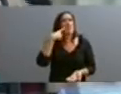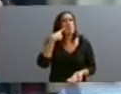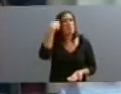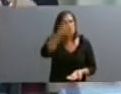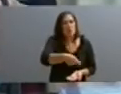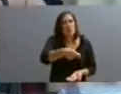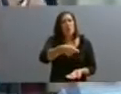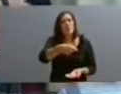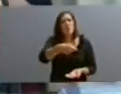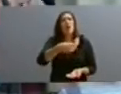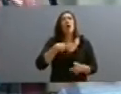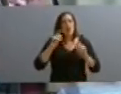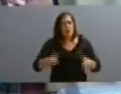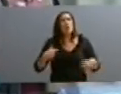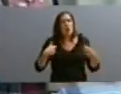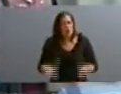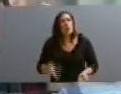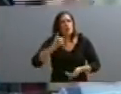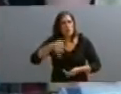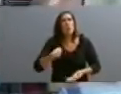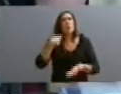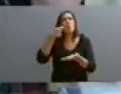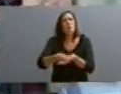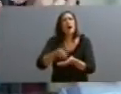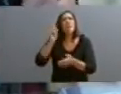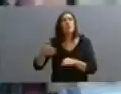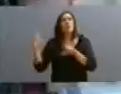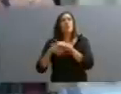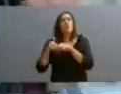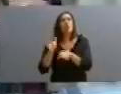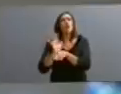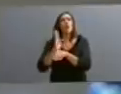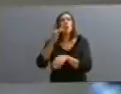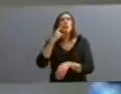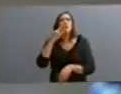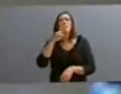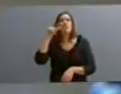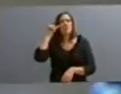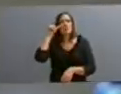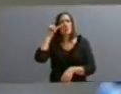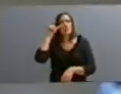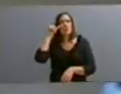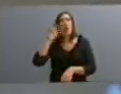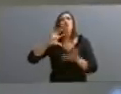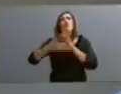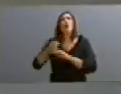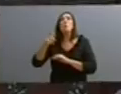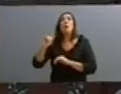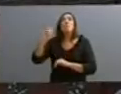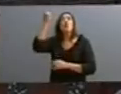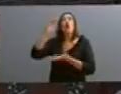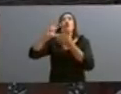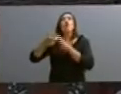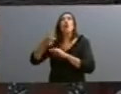Y estamos también dispuestos a pagarle a estos fondos buitres, pero no en mejores condiciones que al